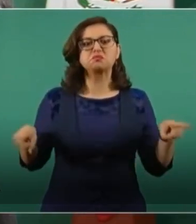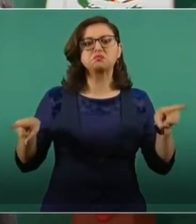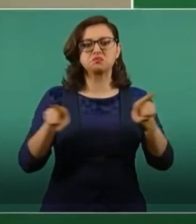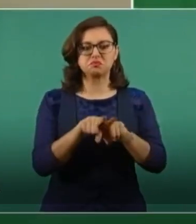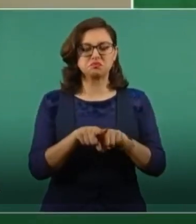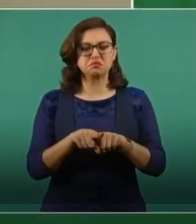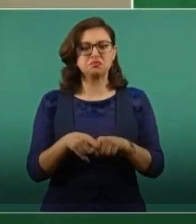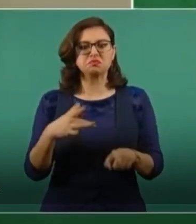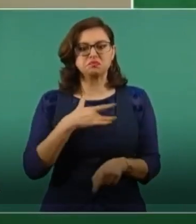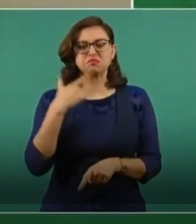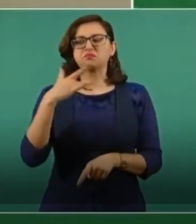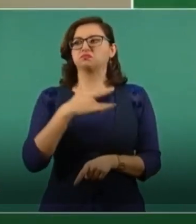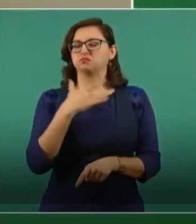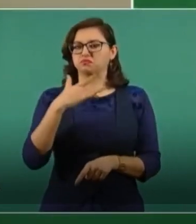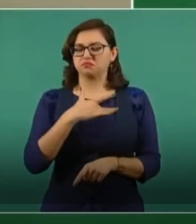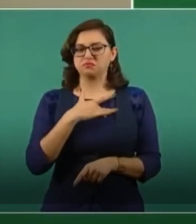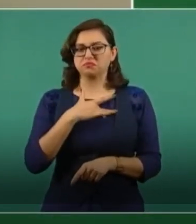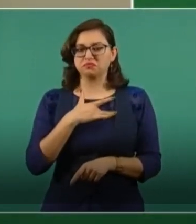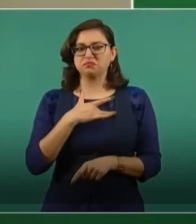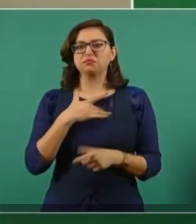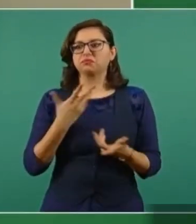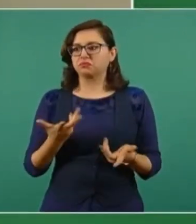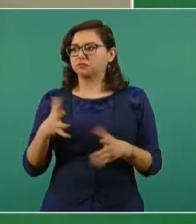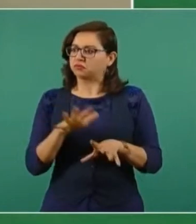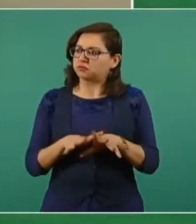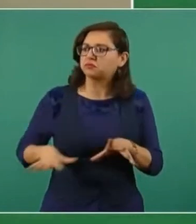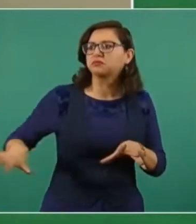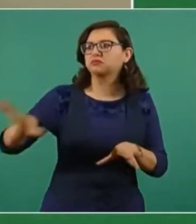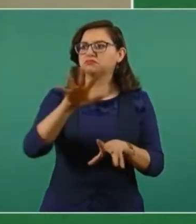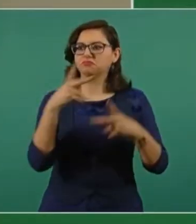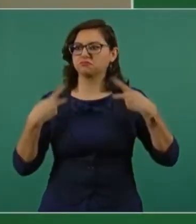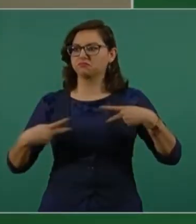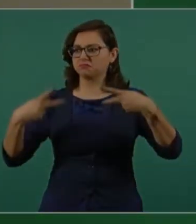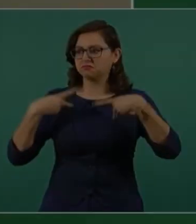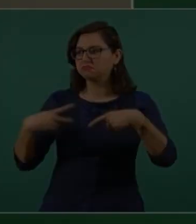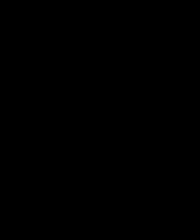comprometen con lo que más necesitan de cada uno de sus pueblos del mismo modo.